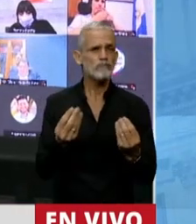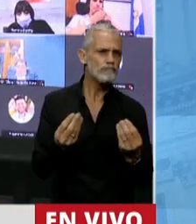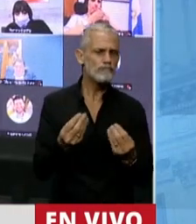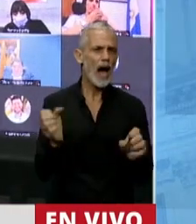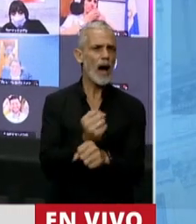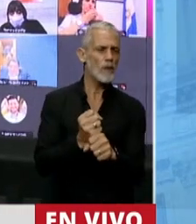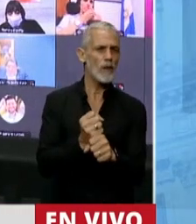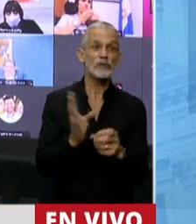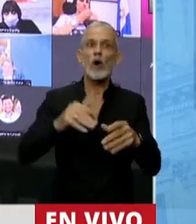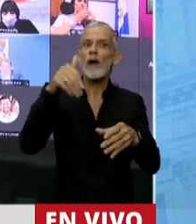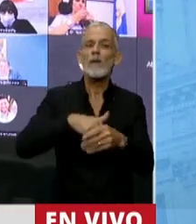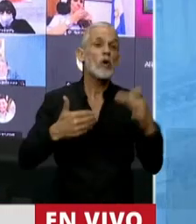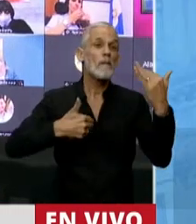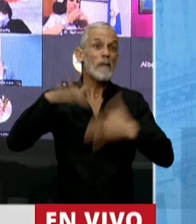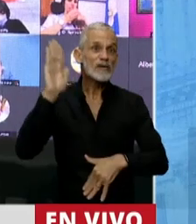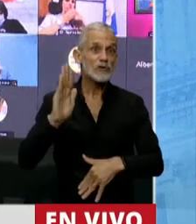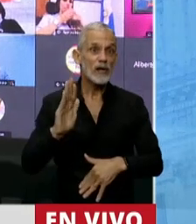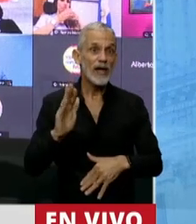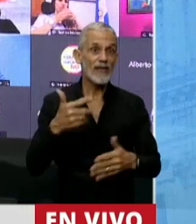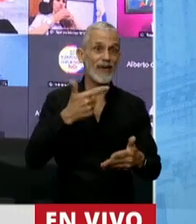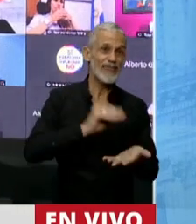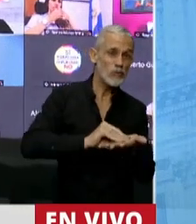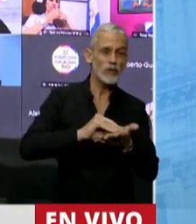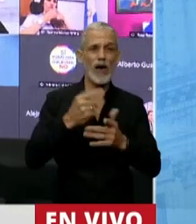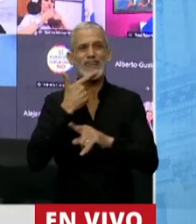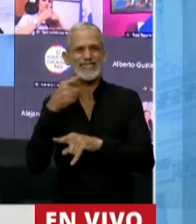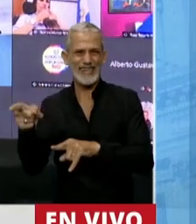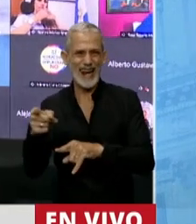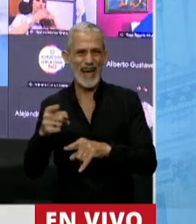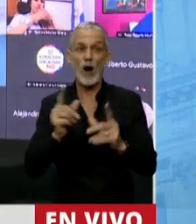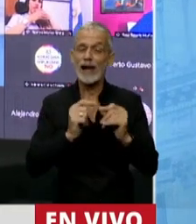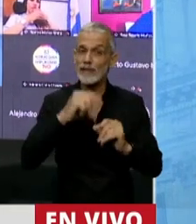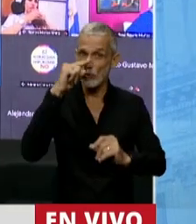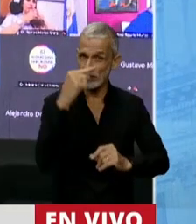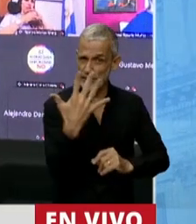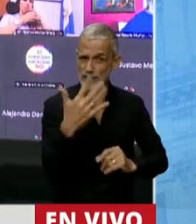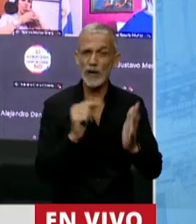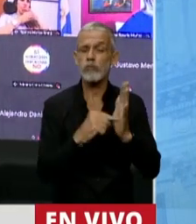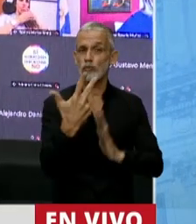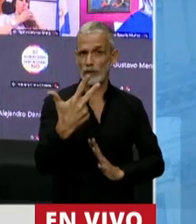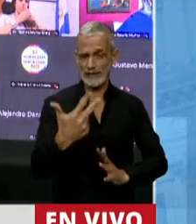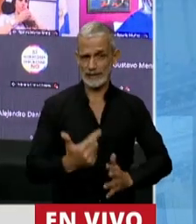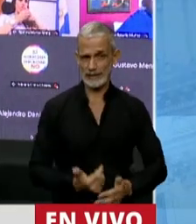aprobación eventual con el voto de la mayoría absoluta de ambas Cámaras, artículo 75, inciso tercero.